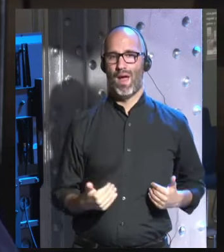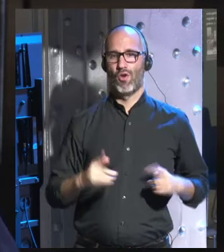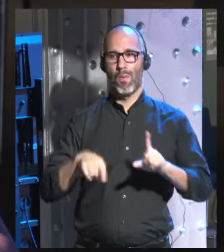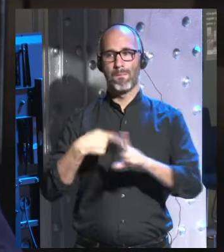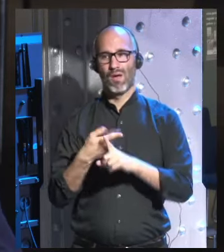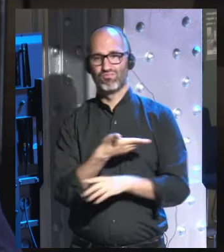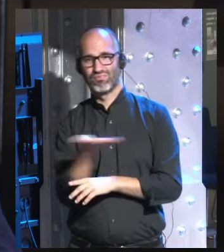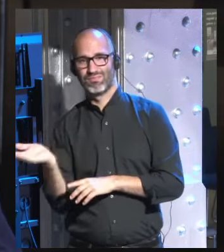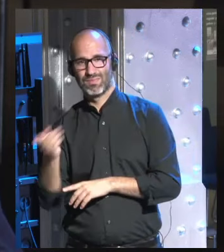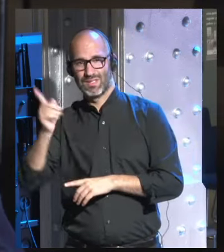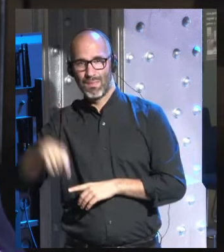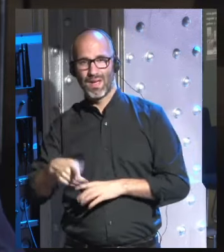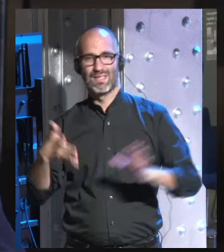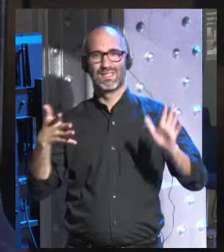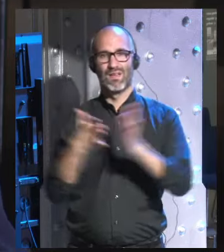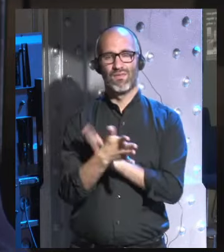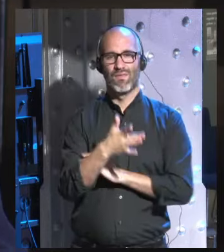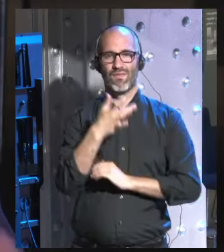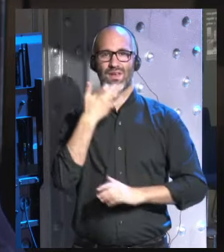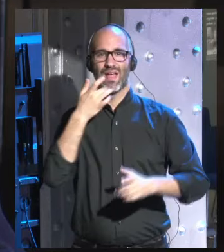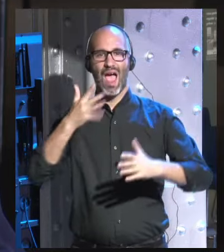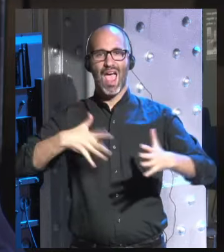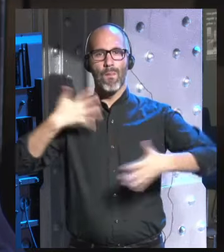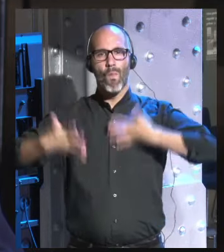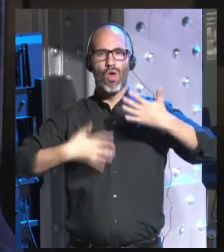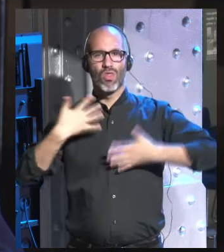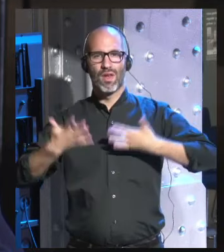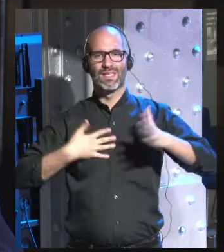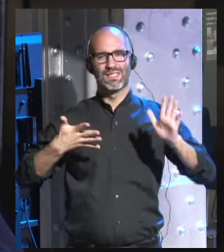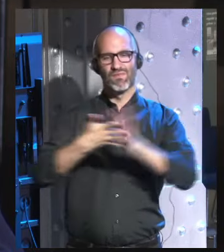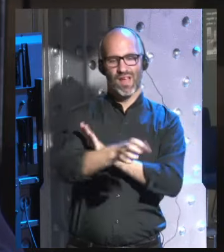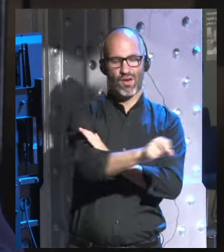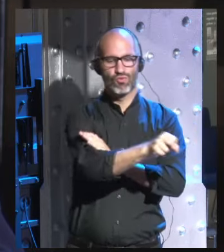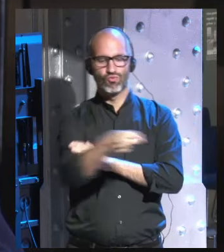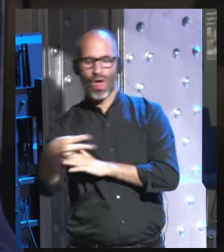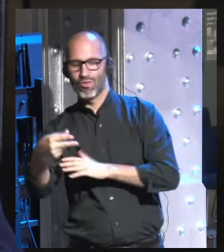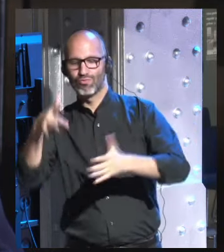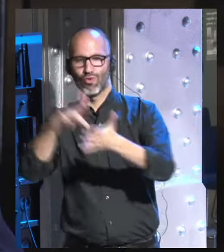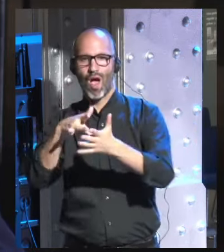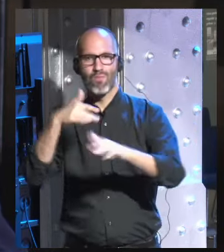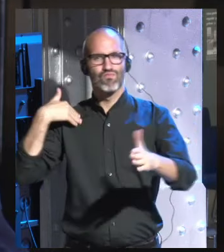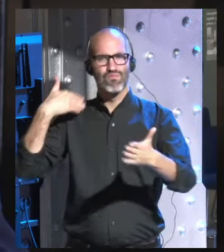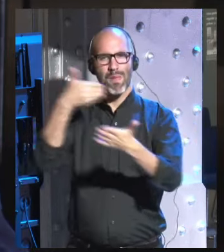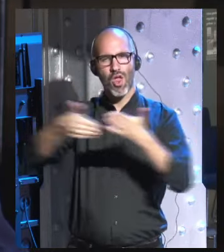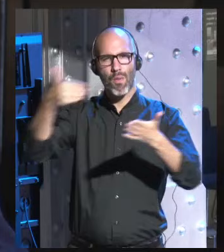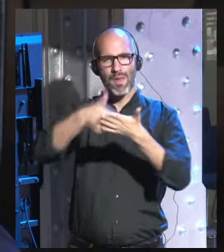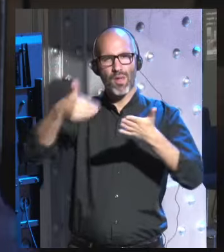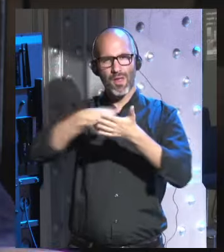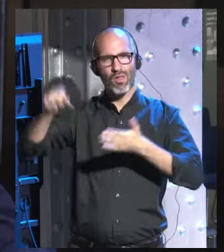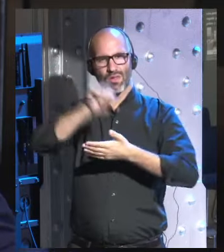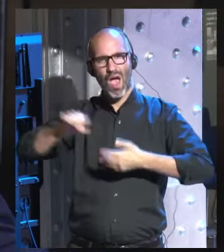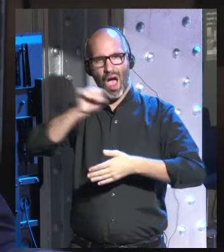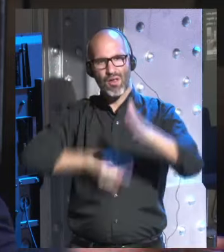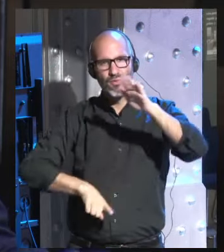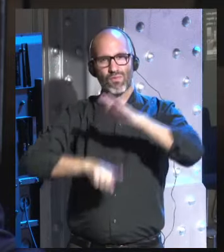son el resultado de la selección natural las emociones han evolucionado durante millones de años y no solo